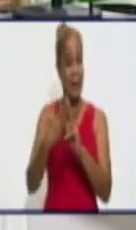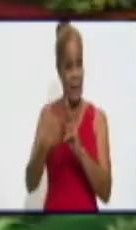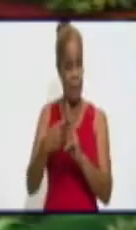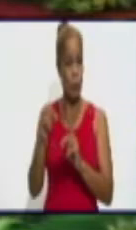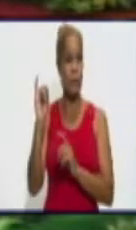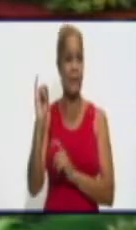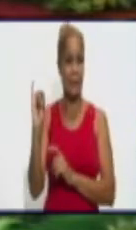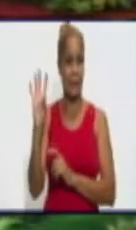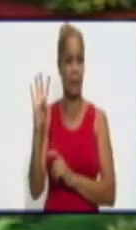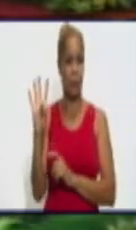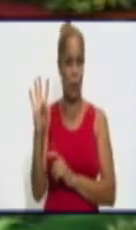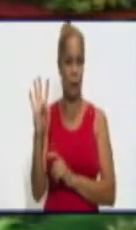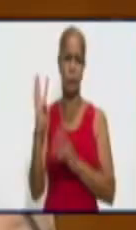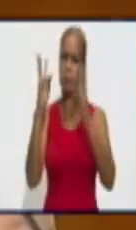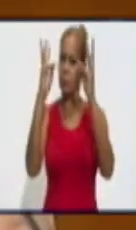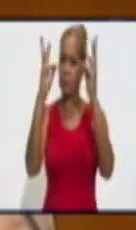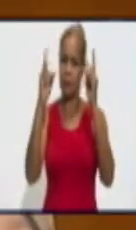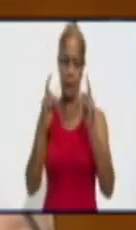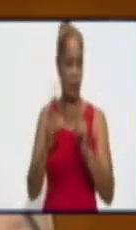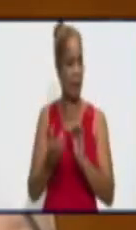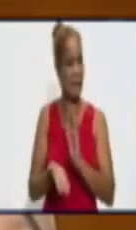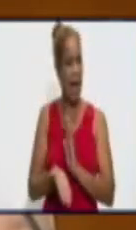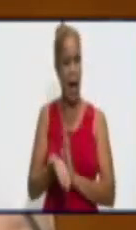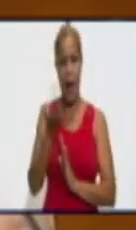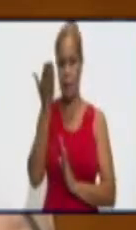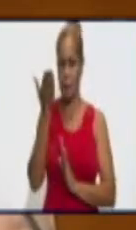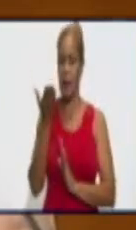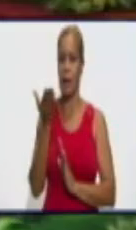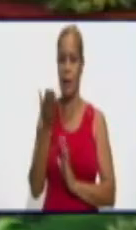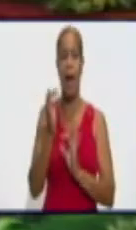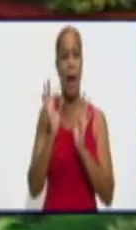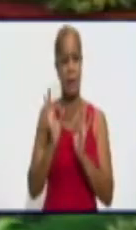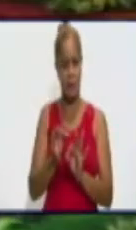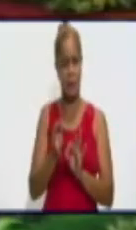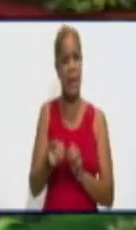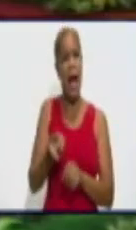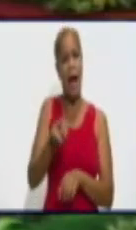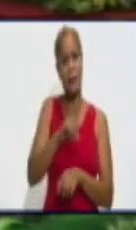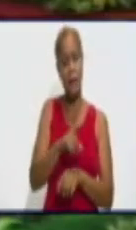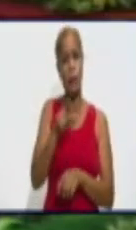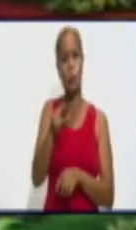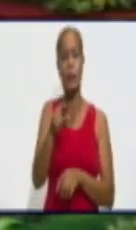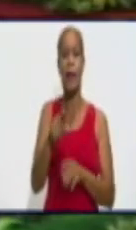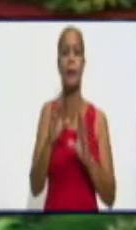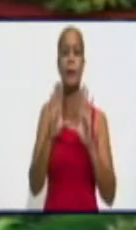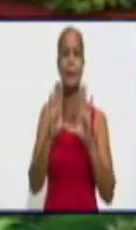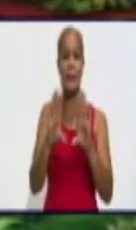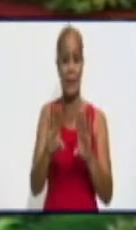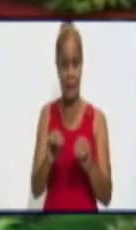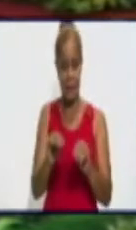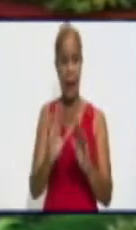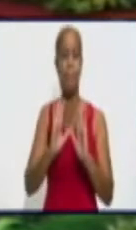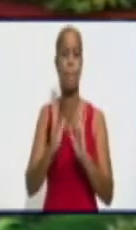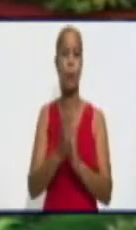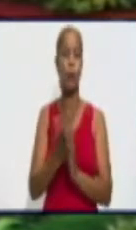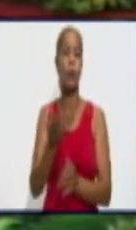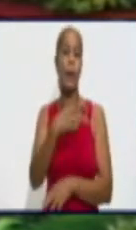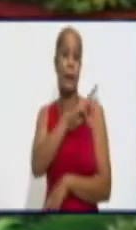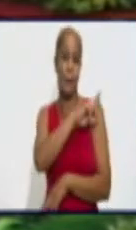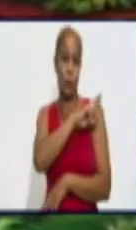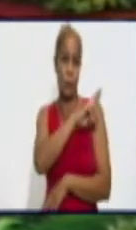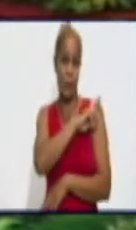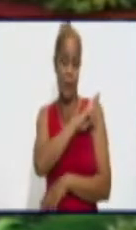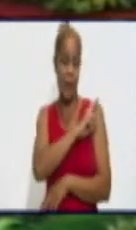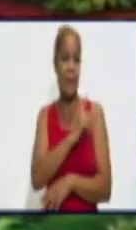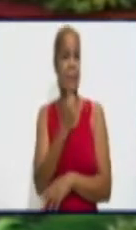muy altas, doctora. Sí, cómo no. Ayer usted alertaba por la responsabilidad de las personas